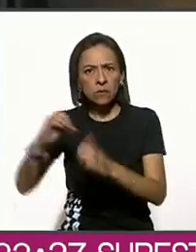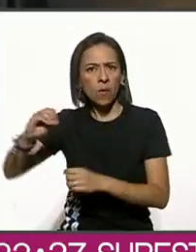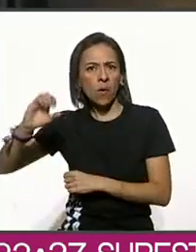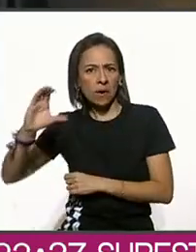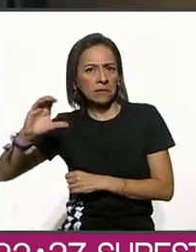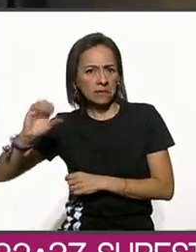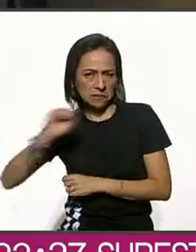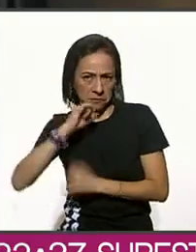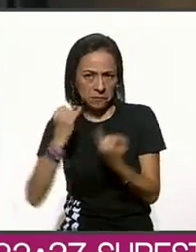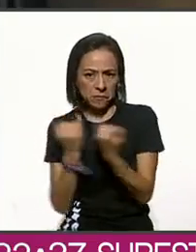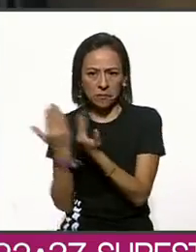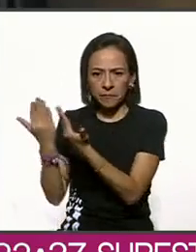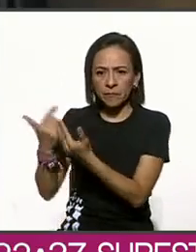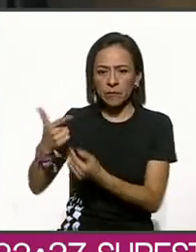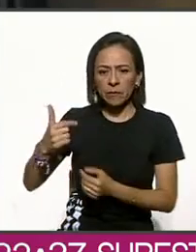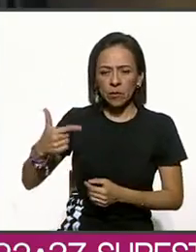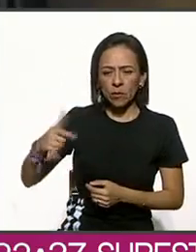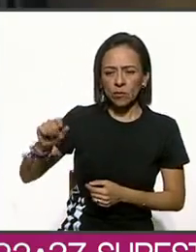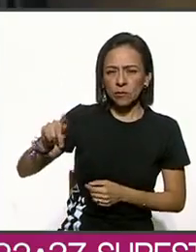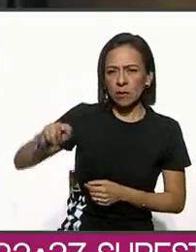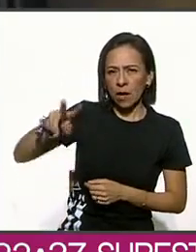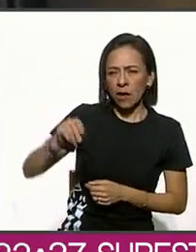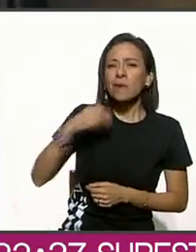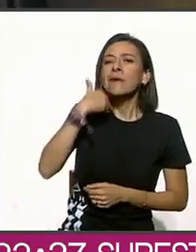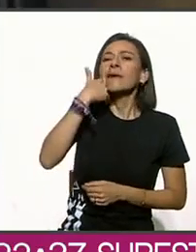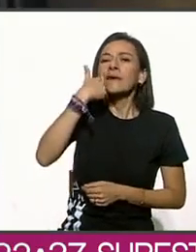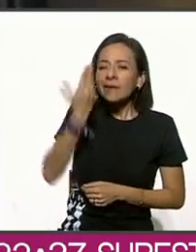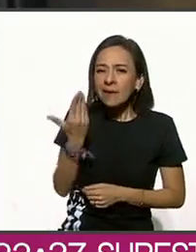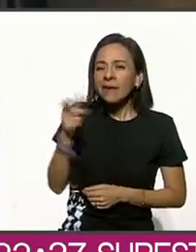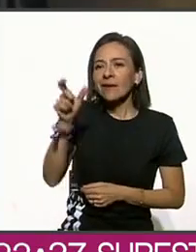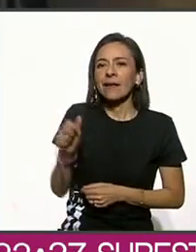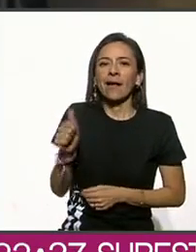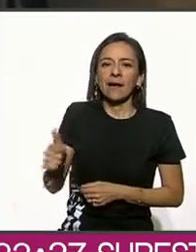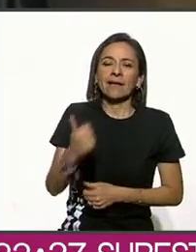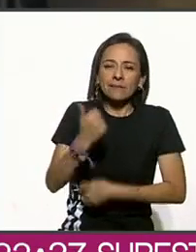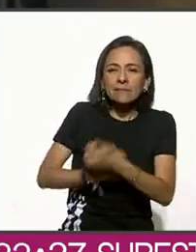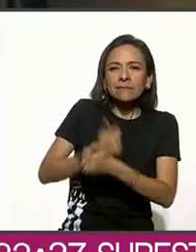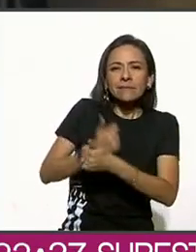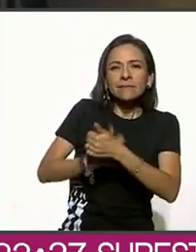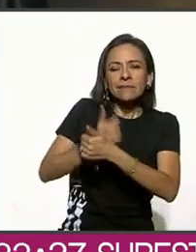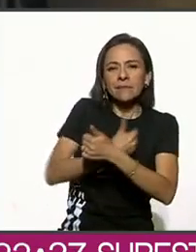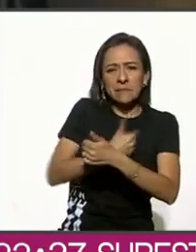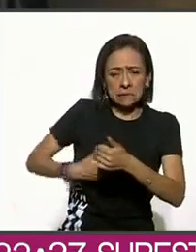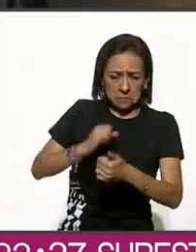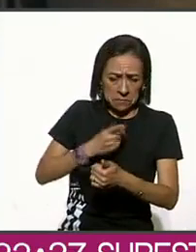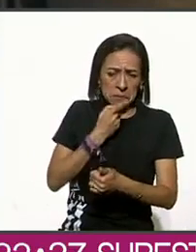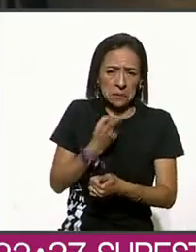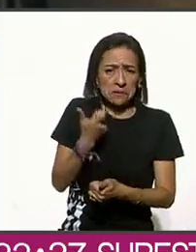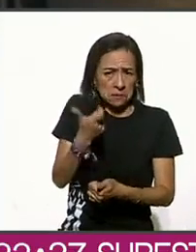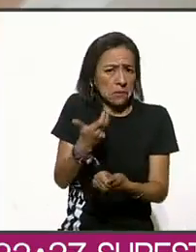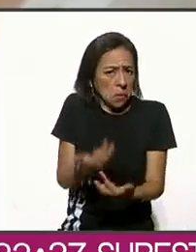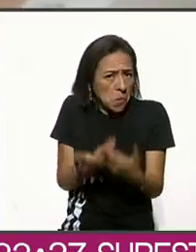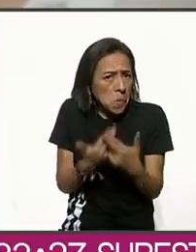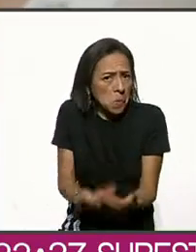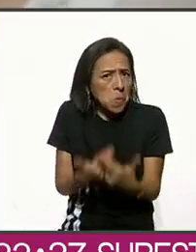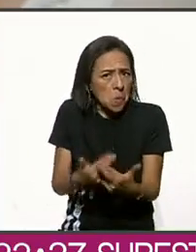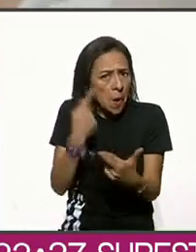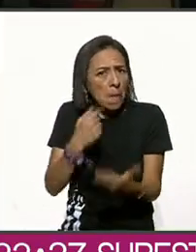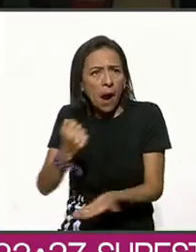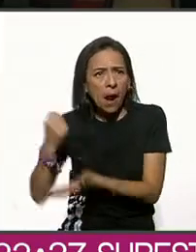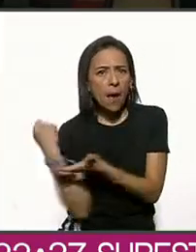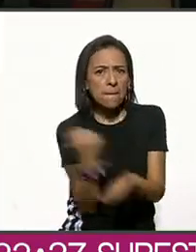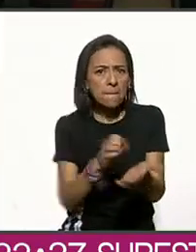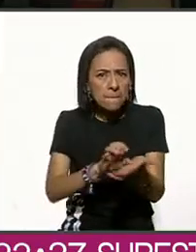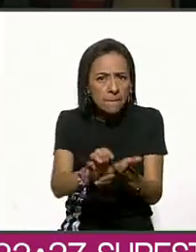Y Gustavo de Hoyos, aspirante ciudadano a la candidatura presidencial, dijo que hay dinero suficiente para invertir en servicios de